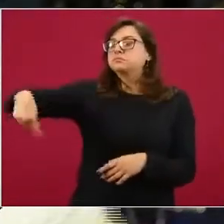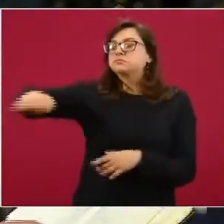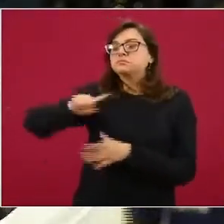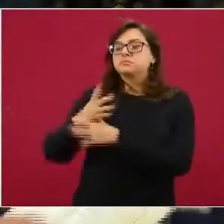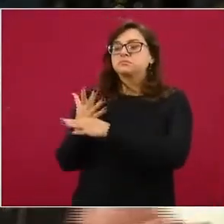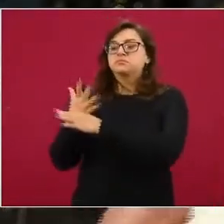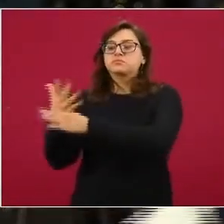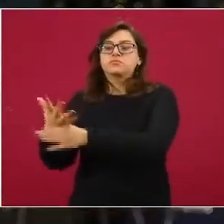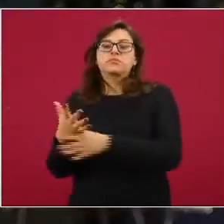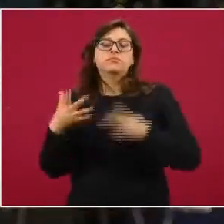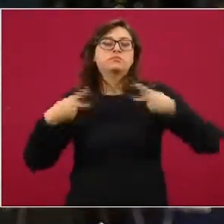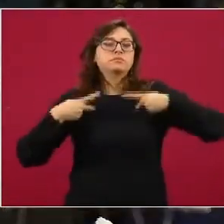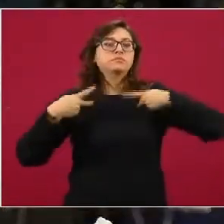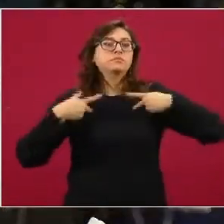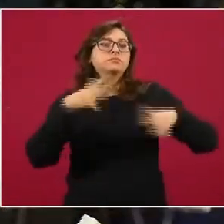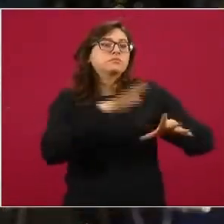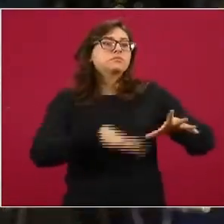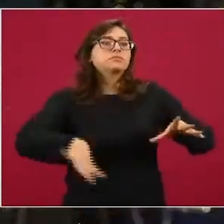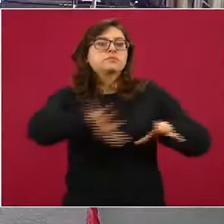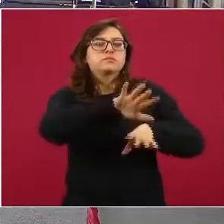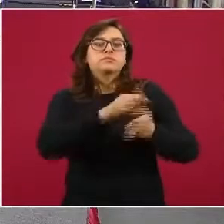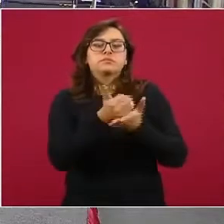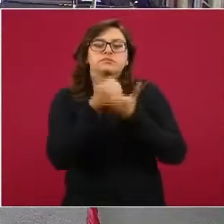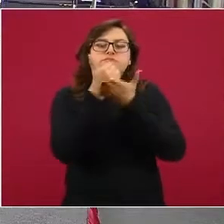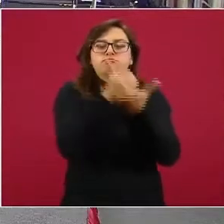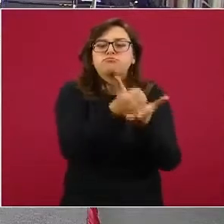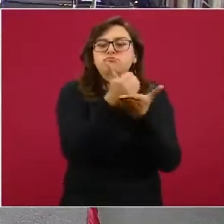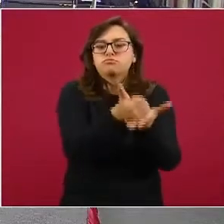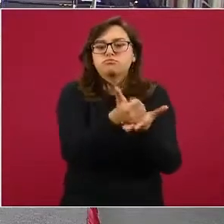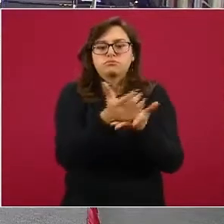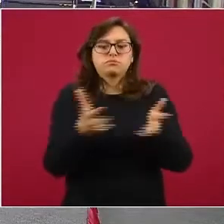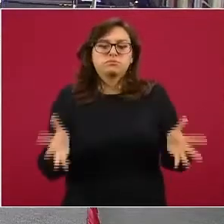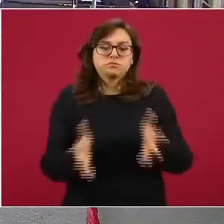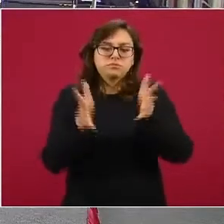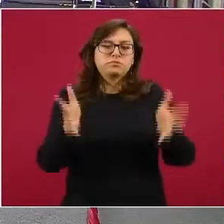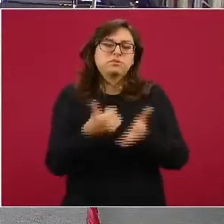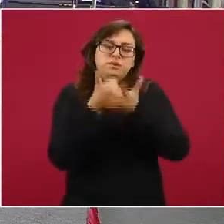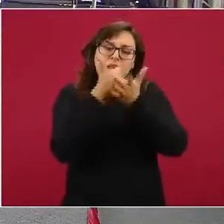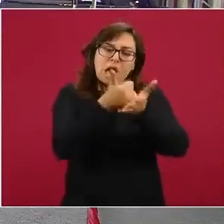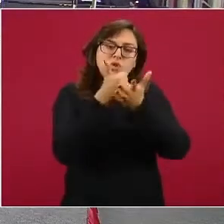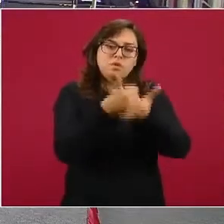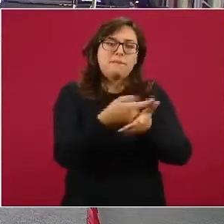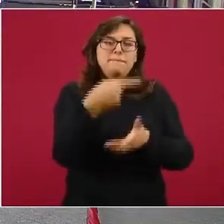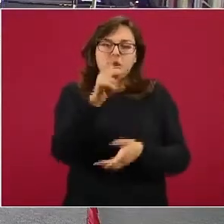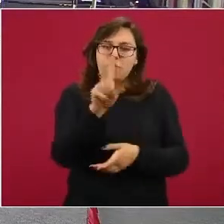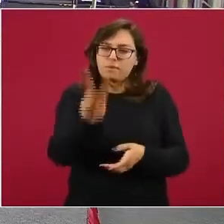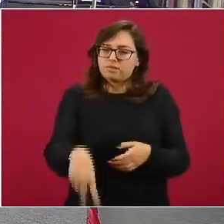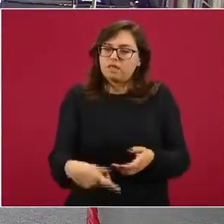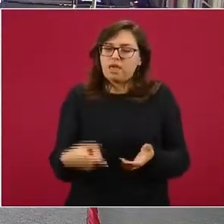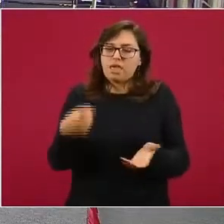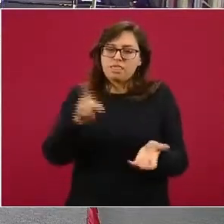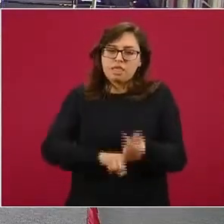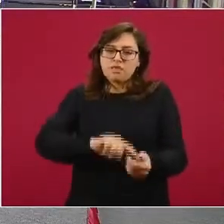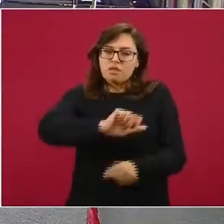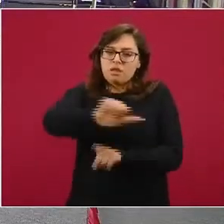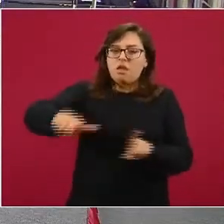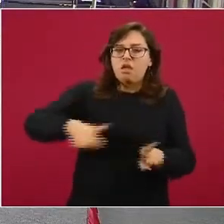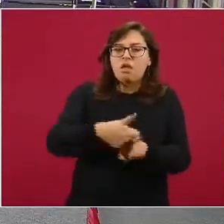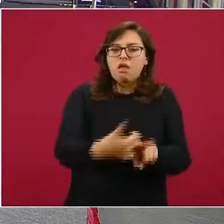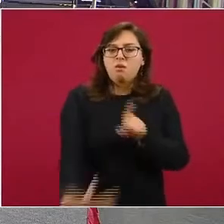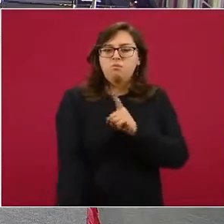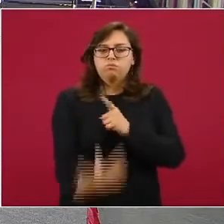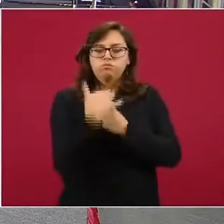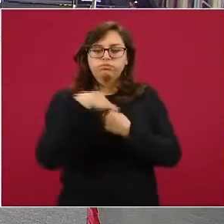principalmente con esta vertiente de la promoción electoral. Promoción de 699